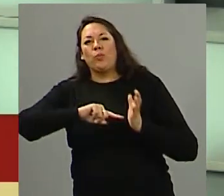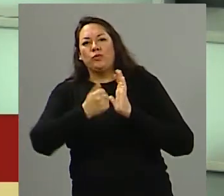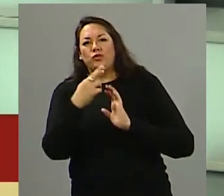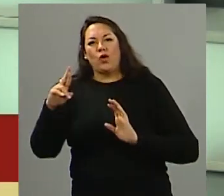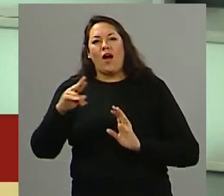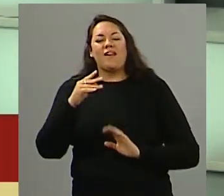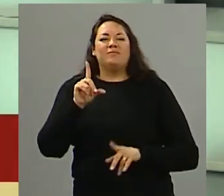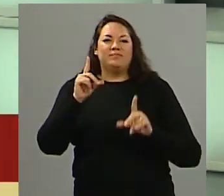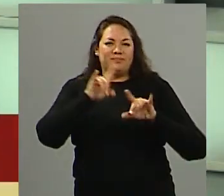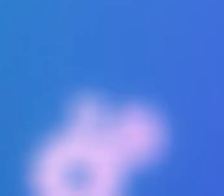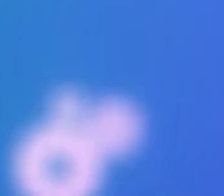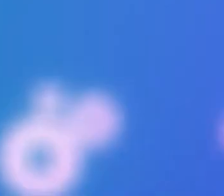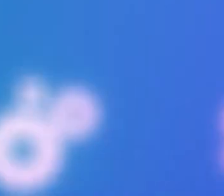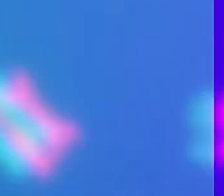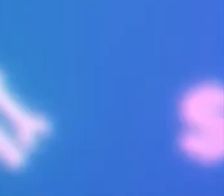de internet. Ya volvemos.